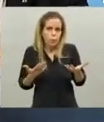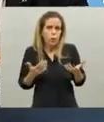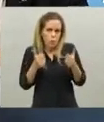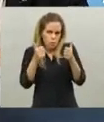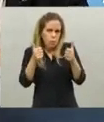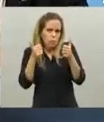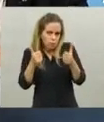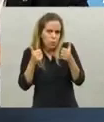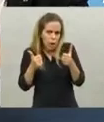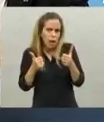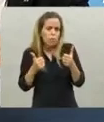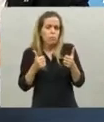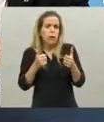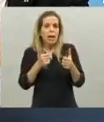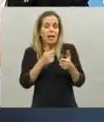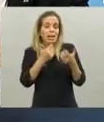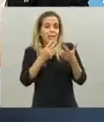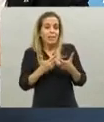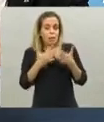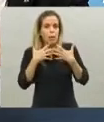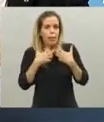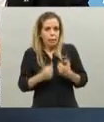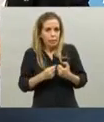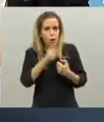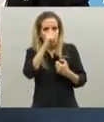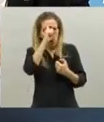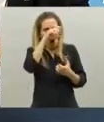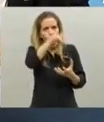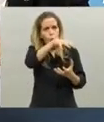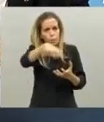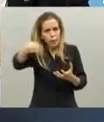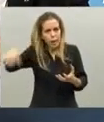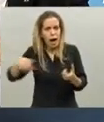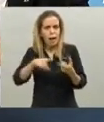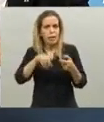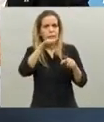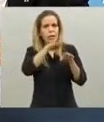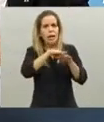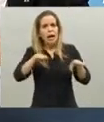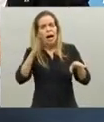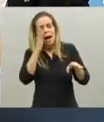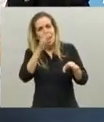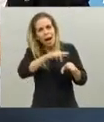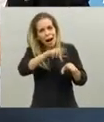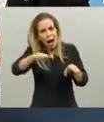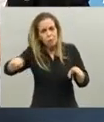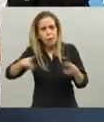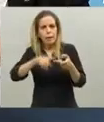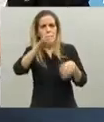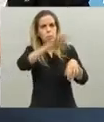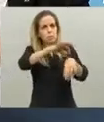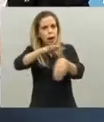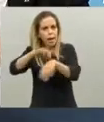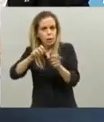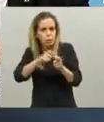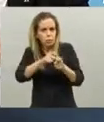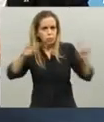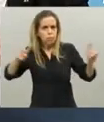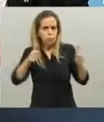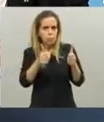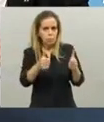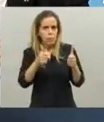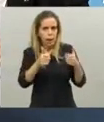fortalecido todo el sistema médico, no solamente con camas y respiradores, sino con todos los recursos necesarios, materiales, humanos. Y además,